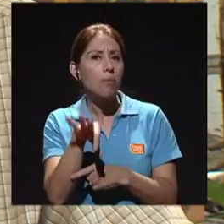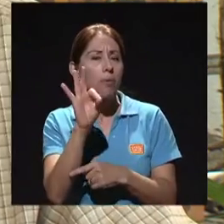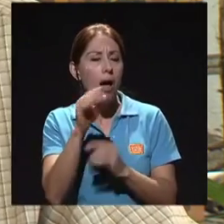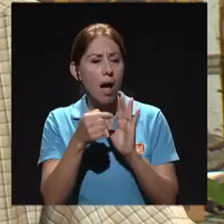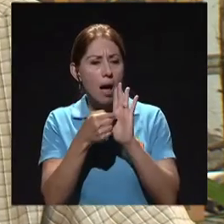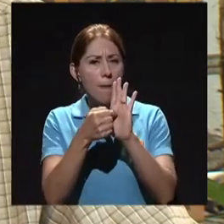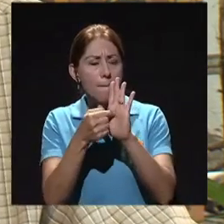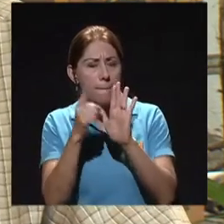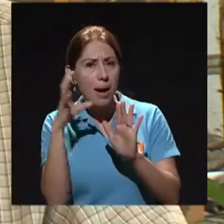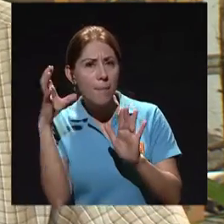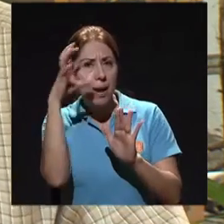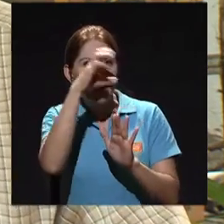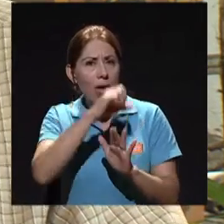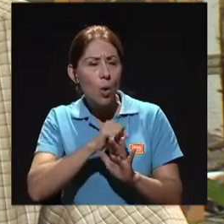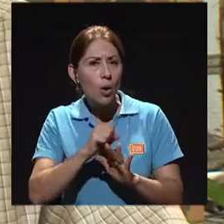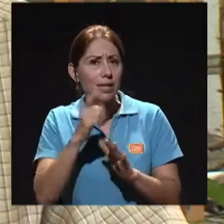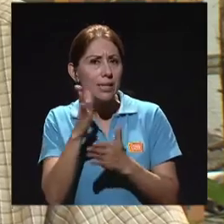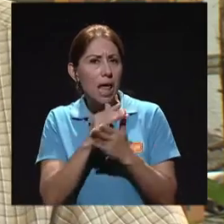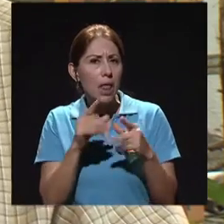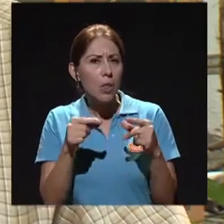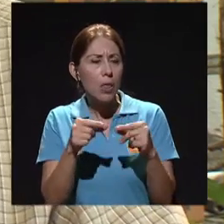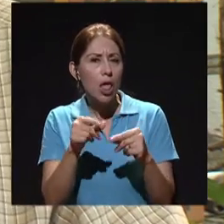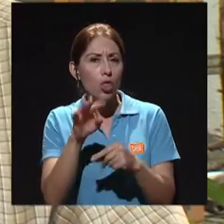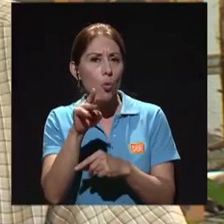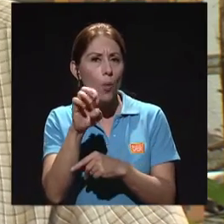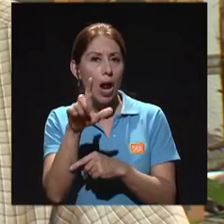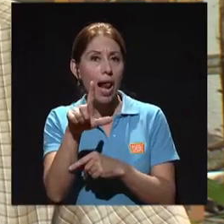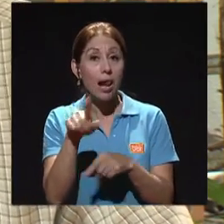otras cosas ya más específicas, como una prueba de embarazo,